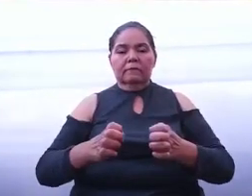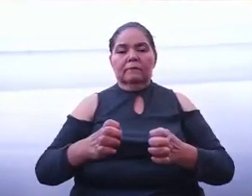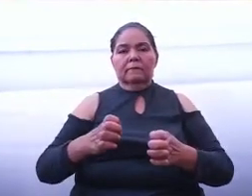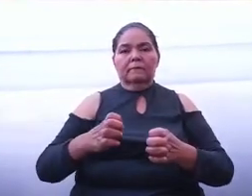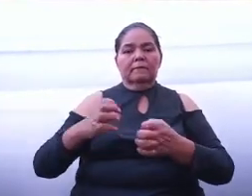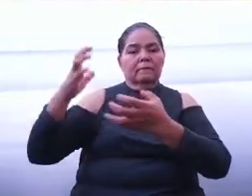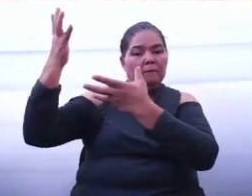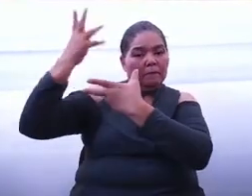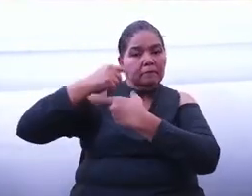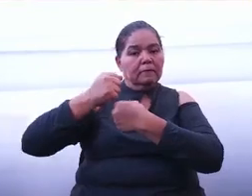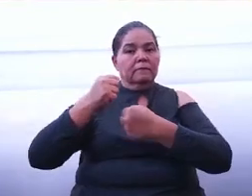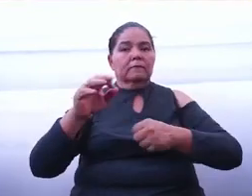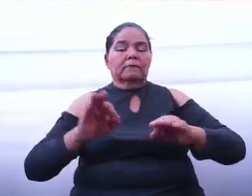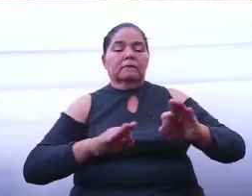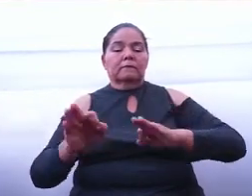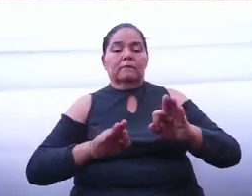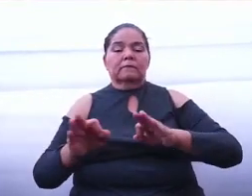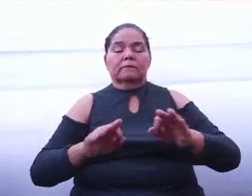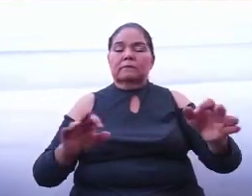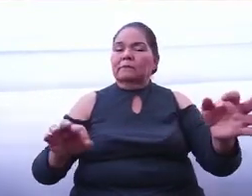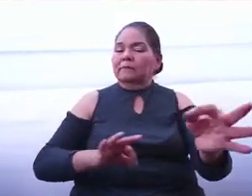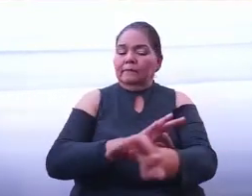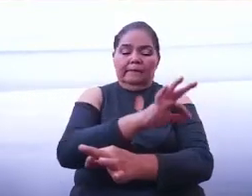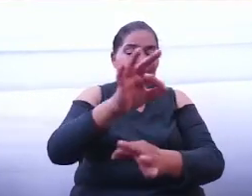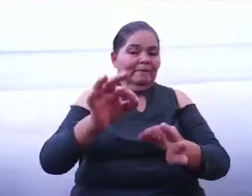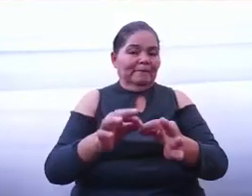trabajar todos los días.